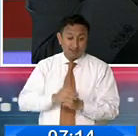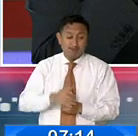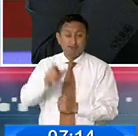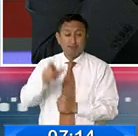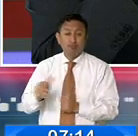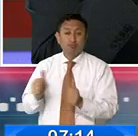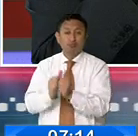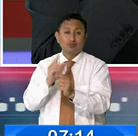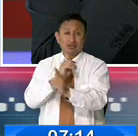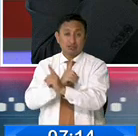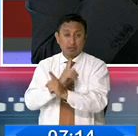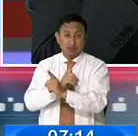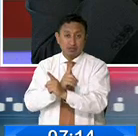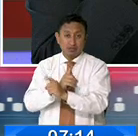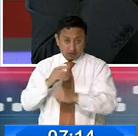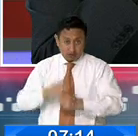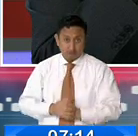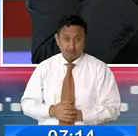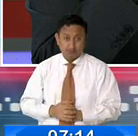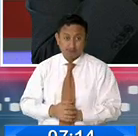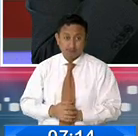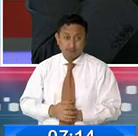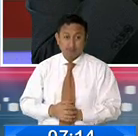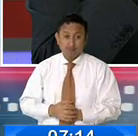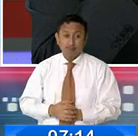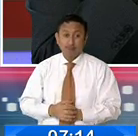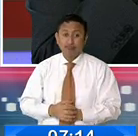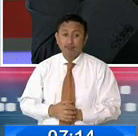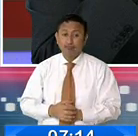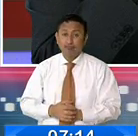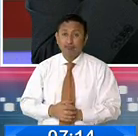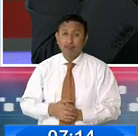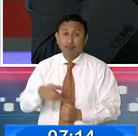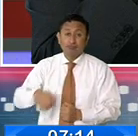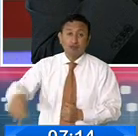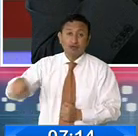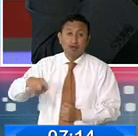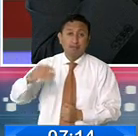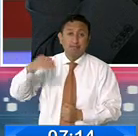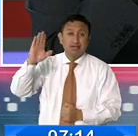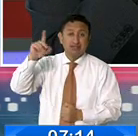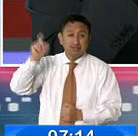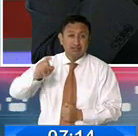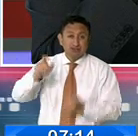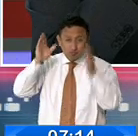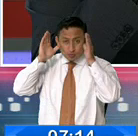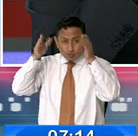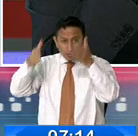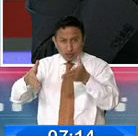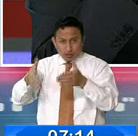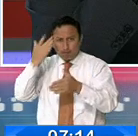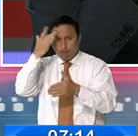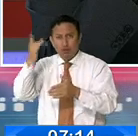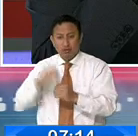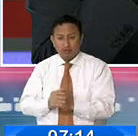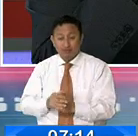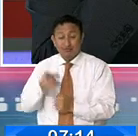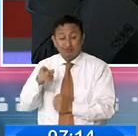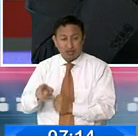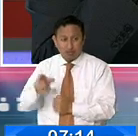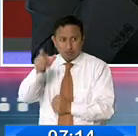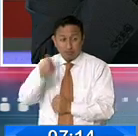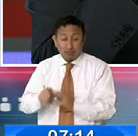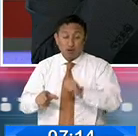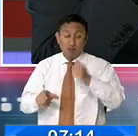personas con discapacidad, son aquellos en situación de mayor vulnerabilidad porque son utilizados